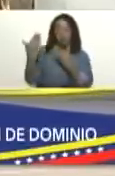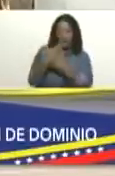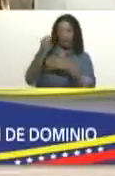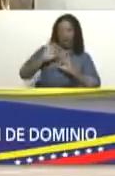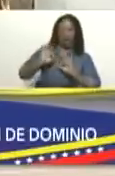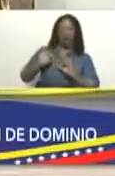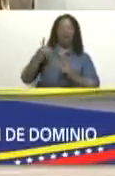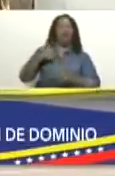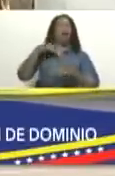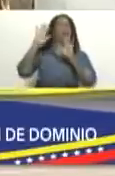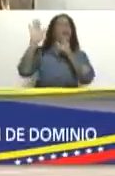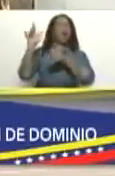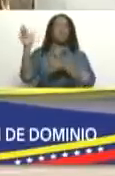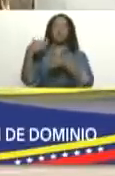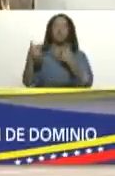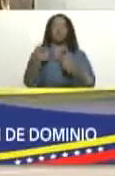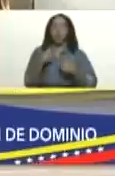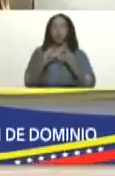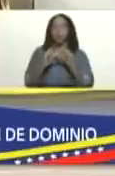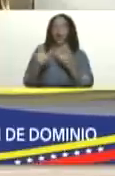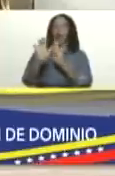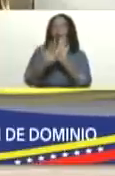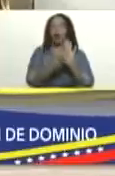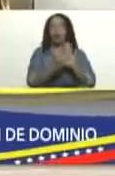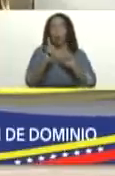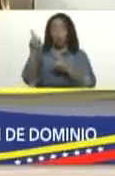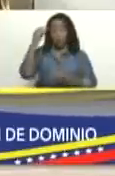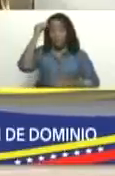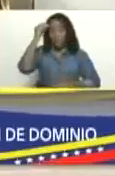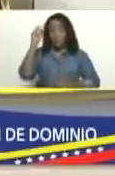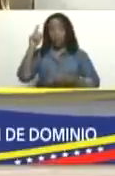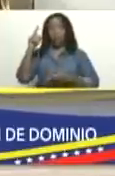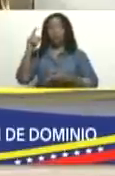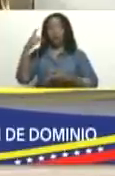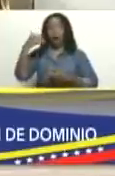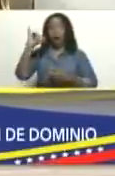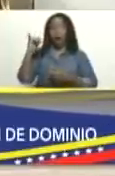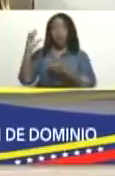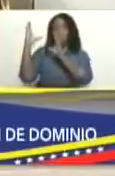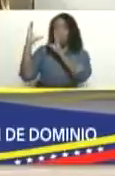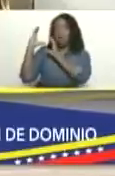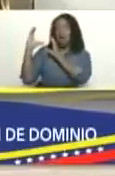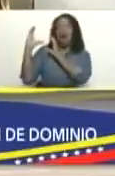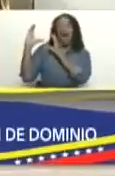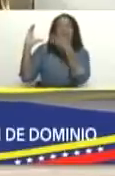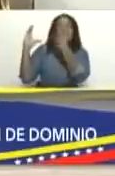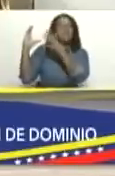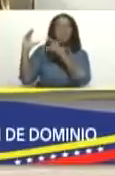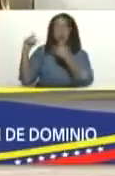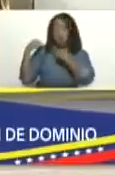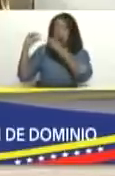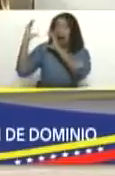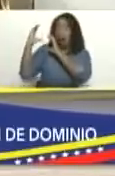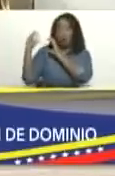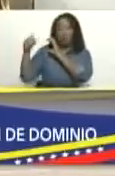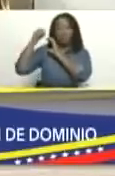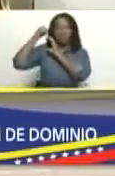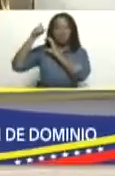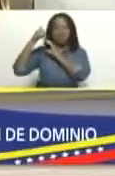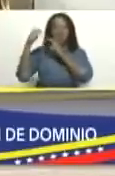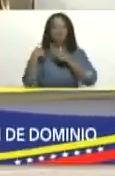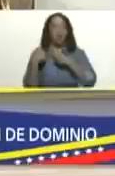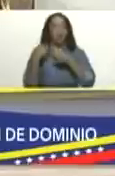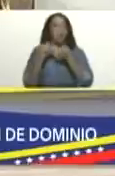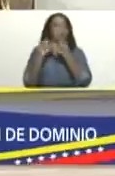los hay, aquellos que creen que tienen un cargo público para enriquecerse, los hay,